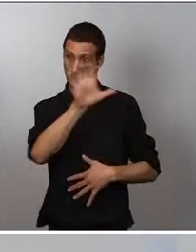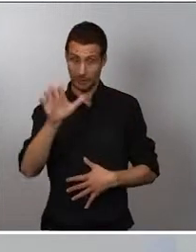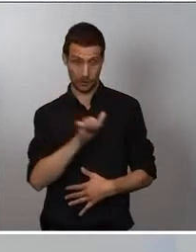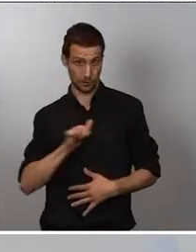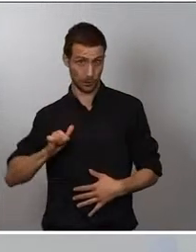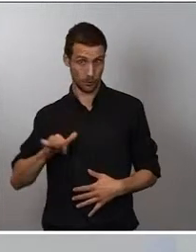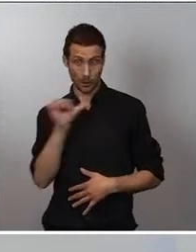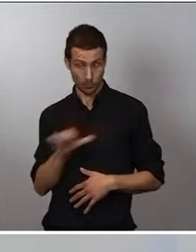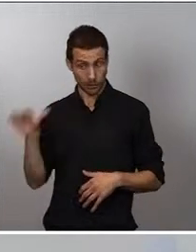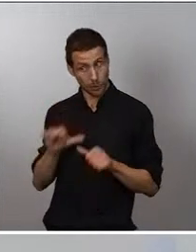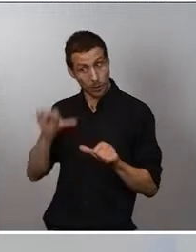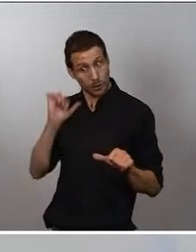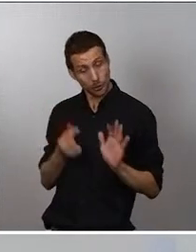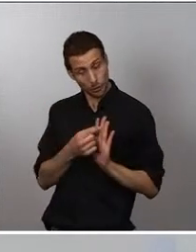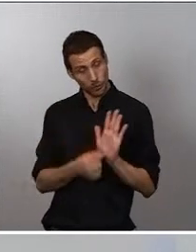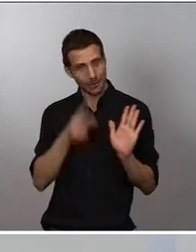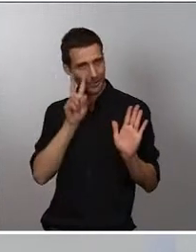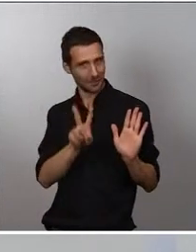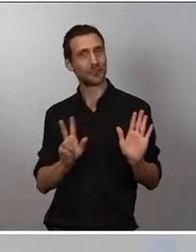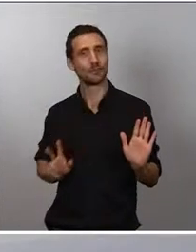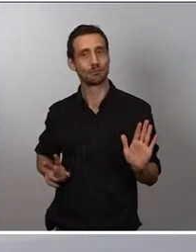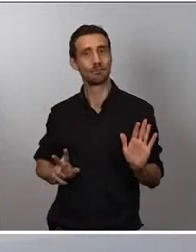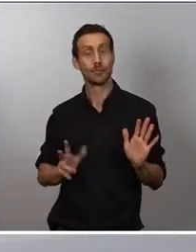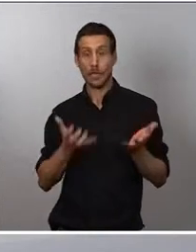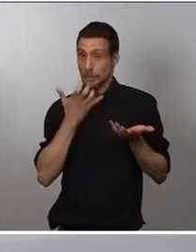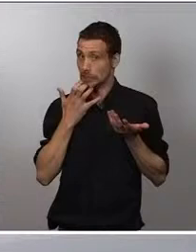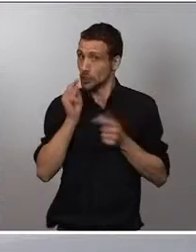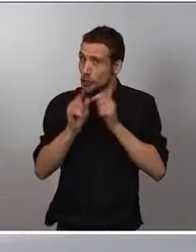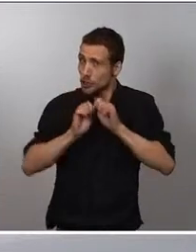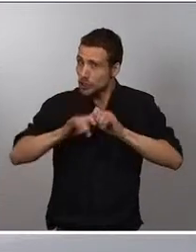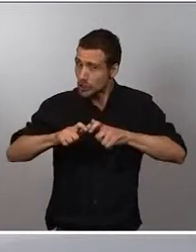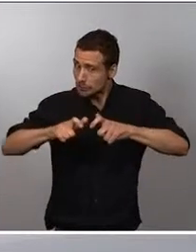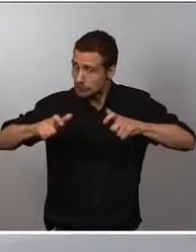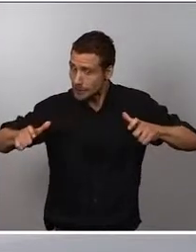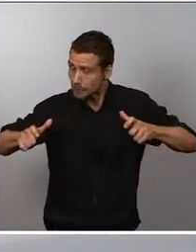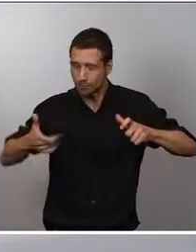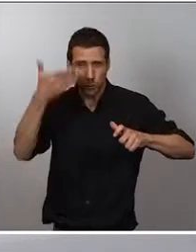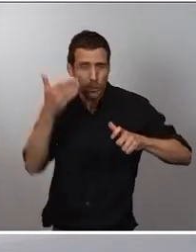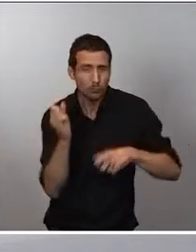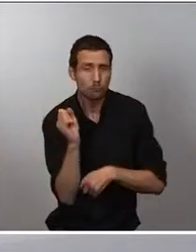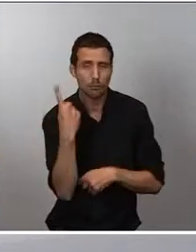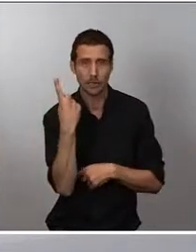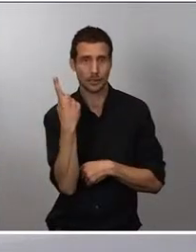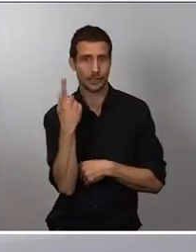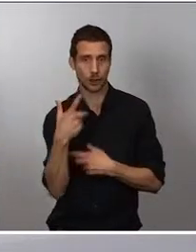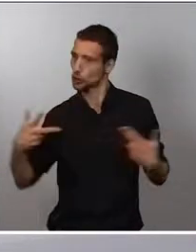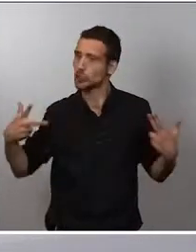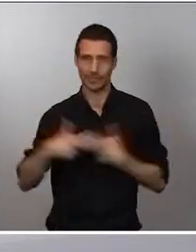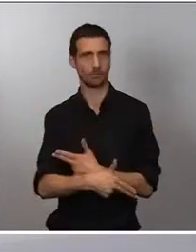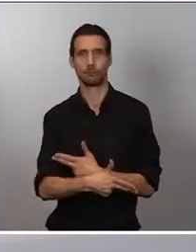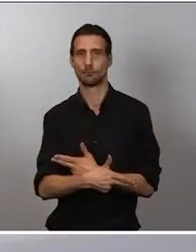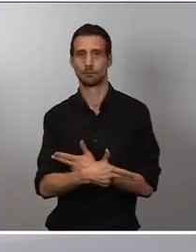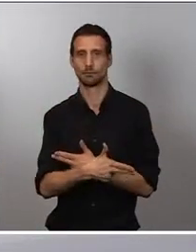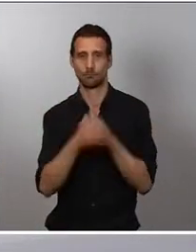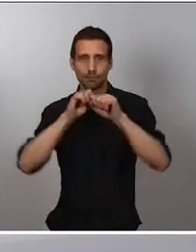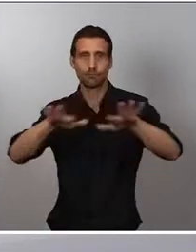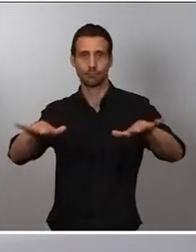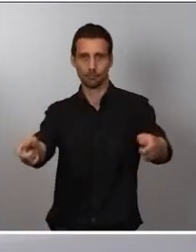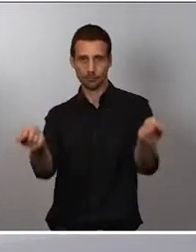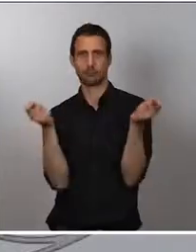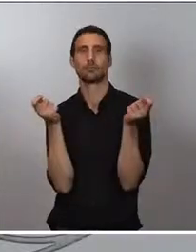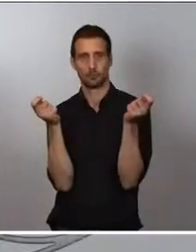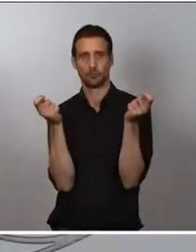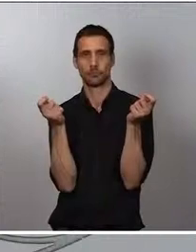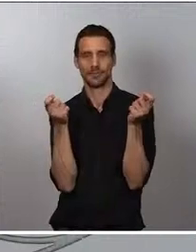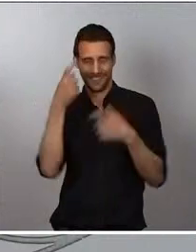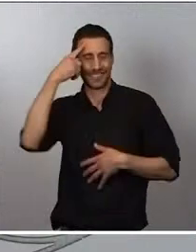que ante un incremento importante de contagios, lo más importante es cortar la propagación del virus, cortar. Y eso sabemos cuáles son las medidas eficaces que han